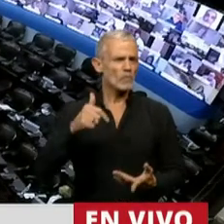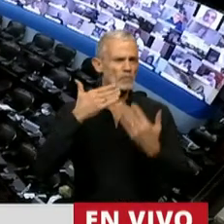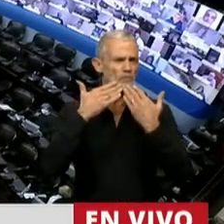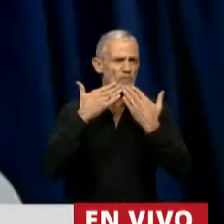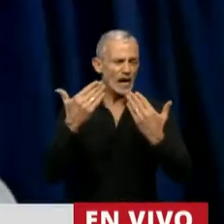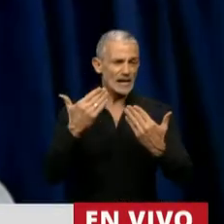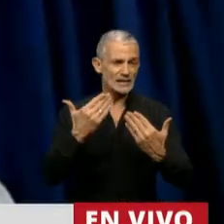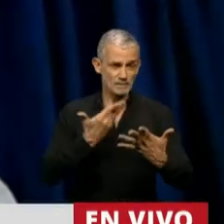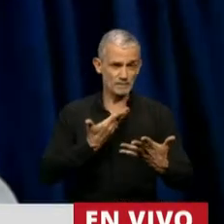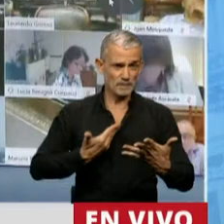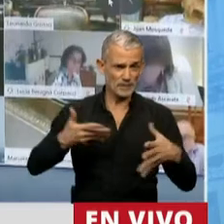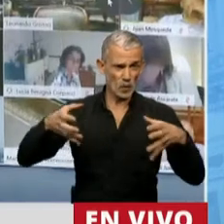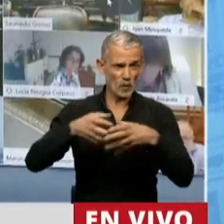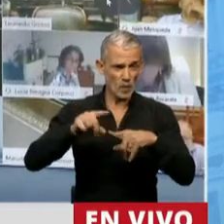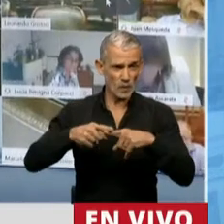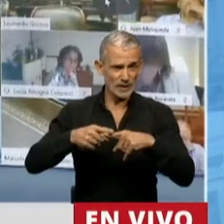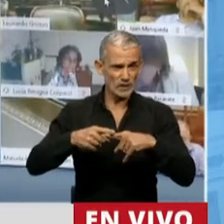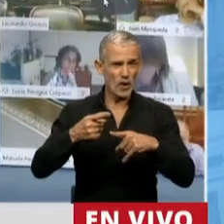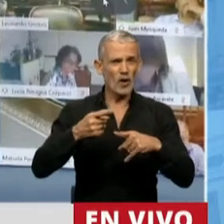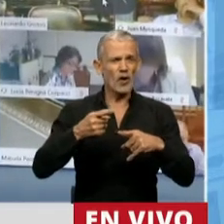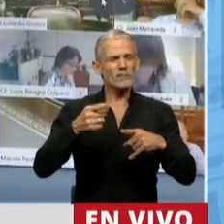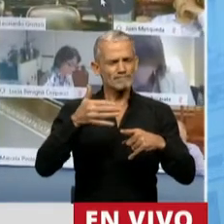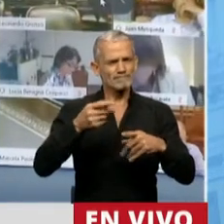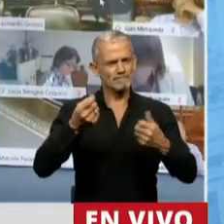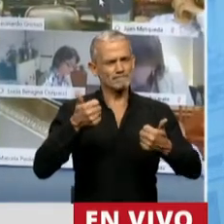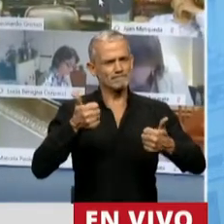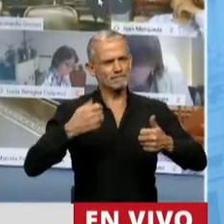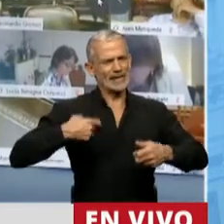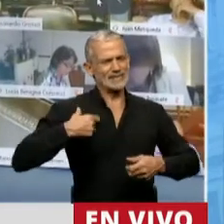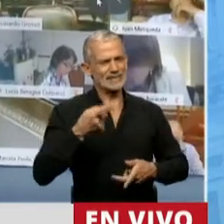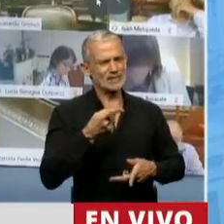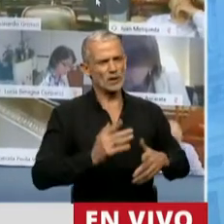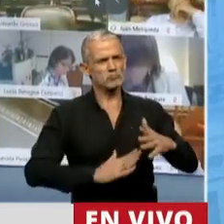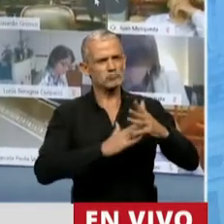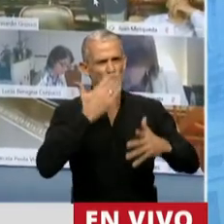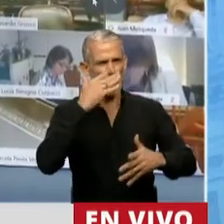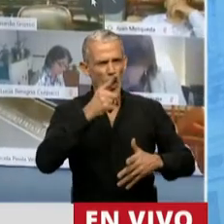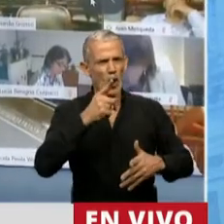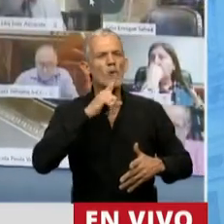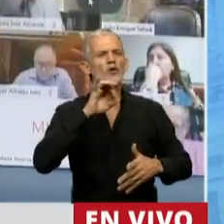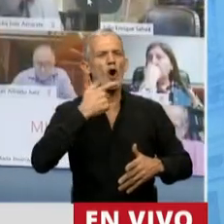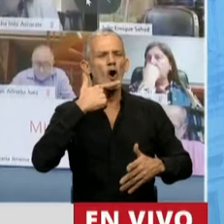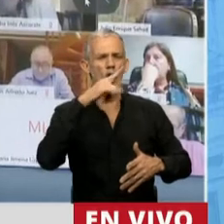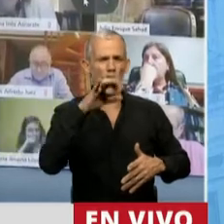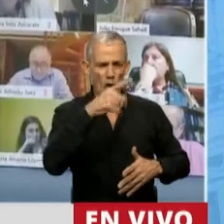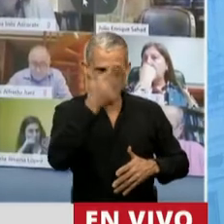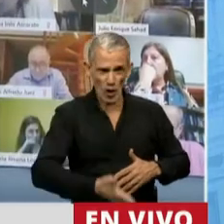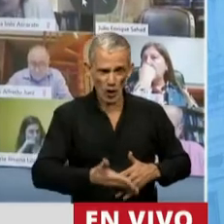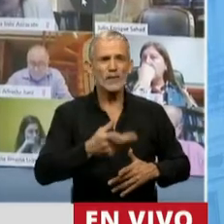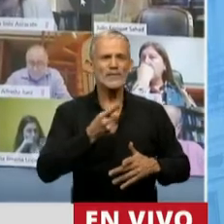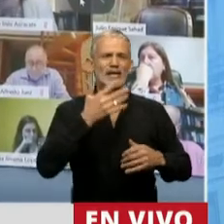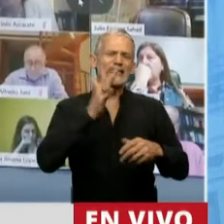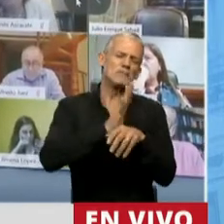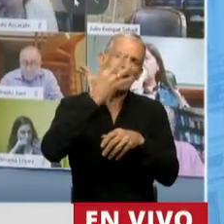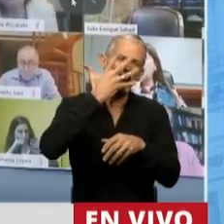Agradecerle al presidente de nuestro bloque la mención a otro gran dirigente sindical de Córdoba, Agustín Tosco. Agustín Tosco y el negro